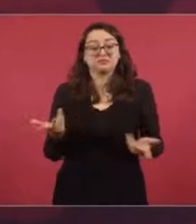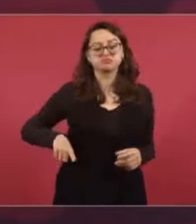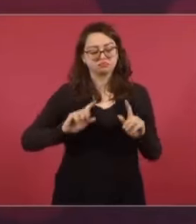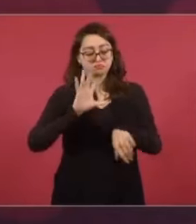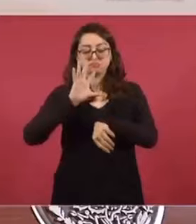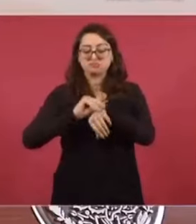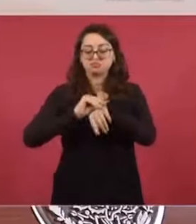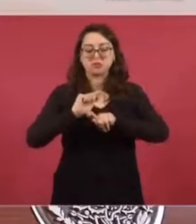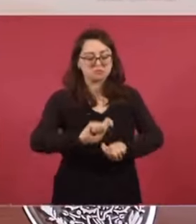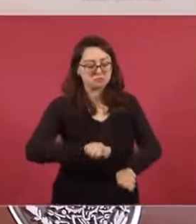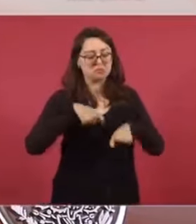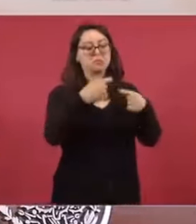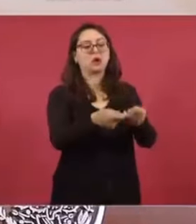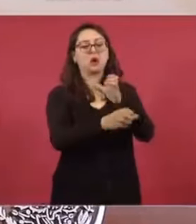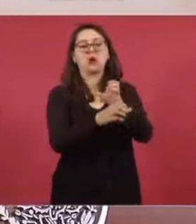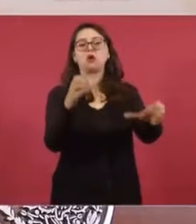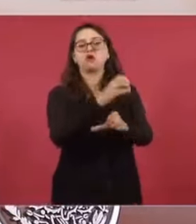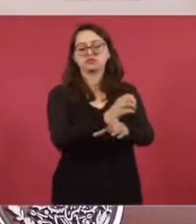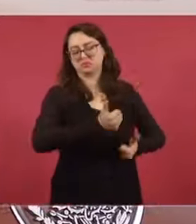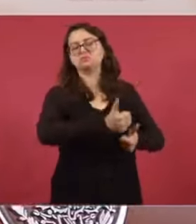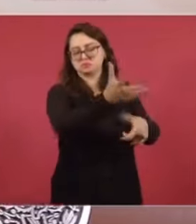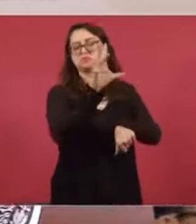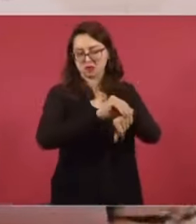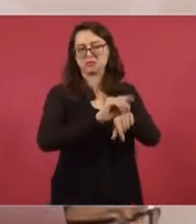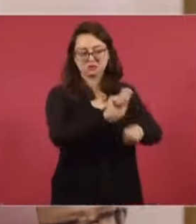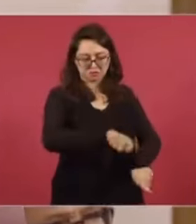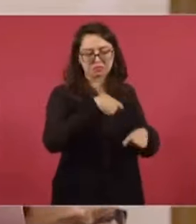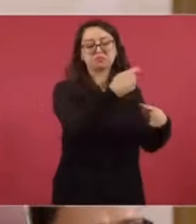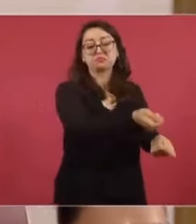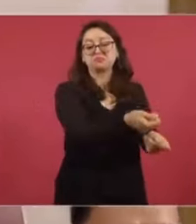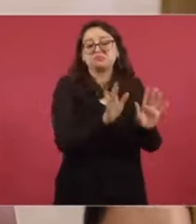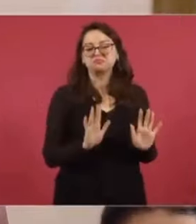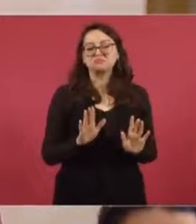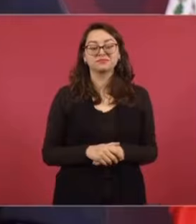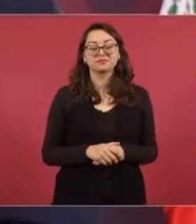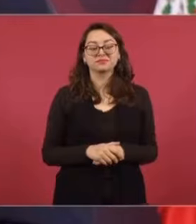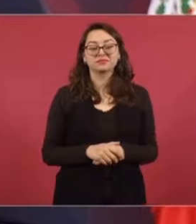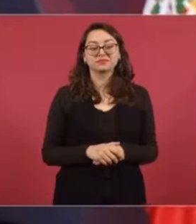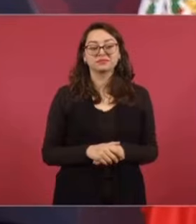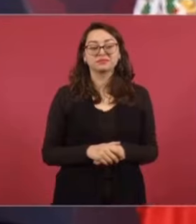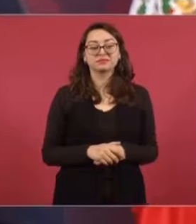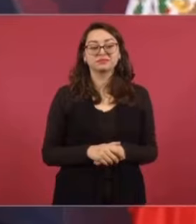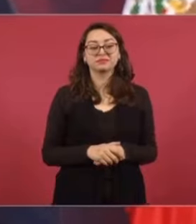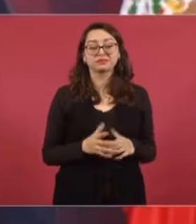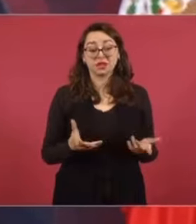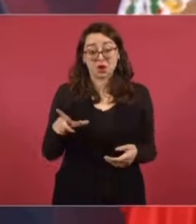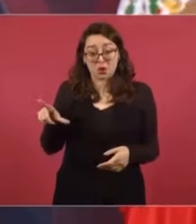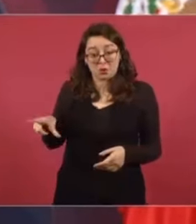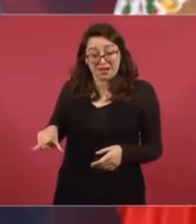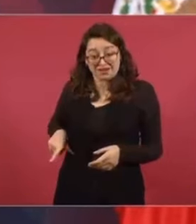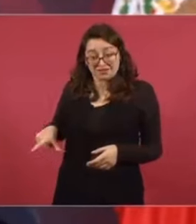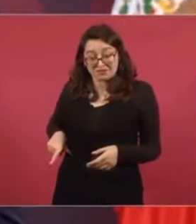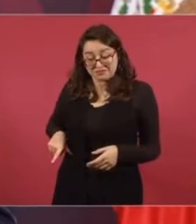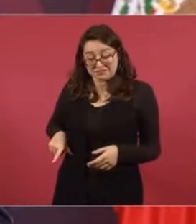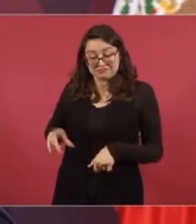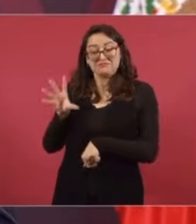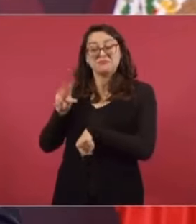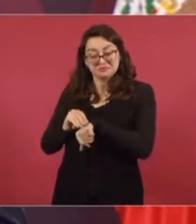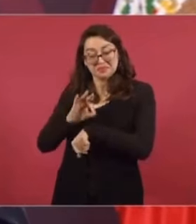entregan las concesiones, sólo entregan las concesiones para trenes de carga y se establecen las concesiones que el Estado puede utilizar